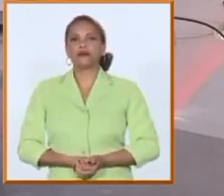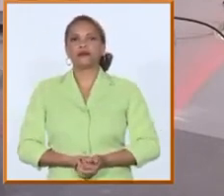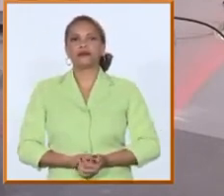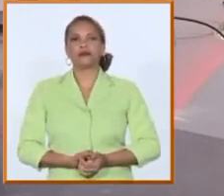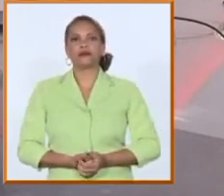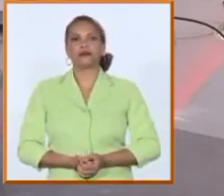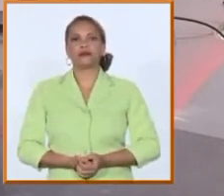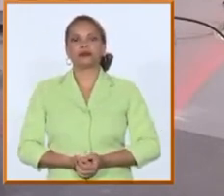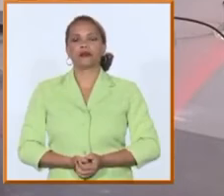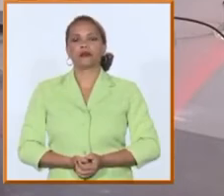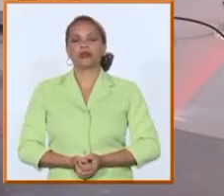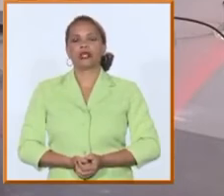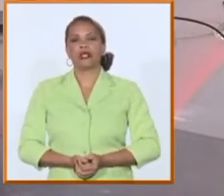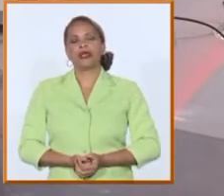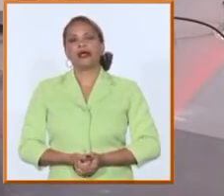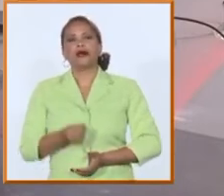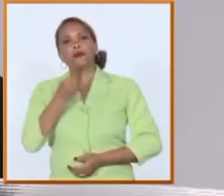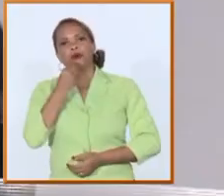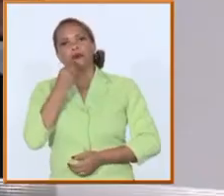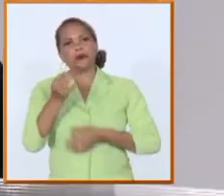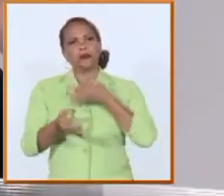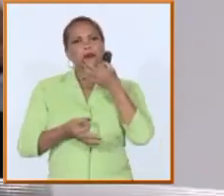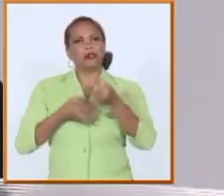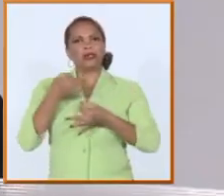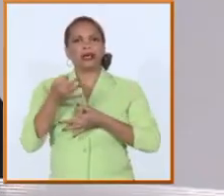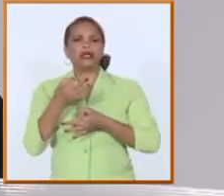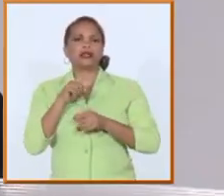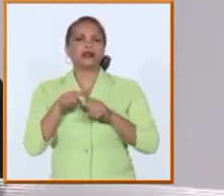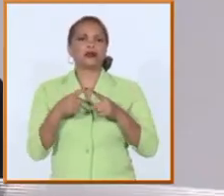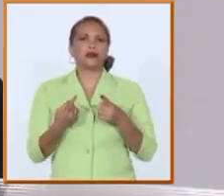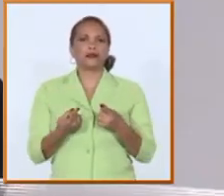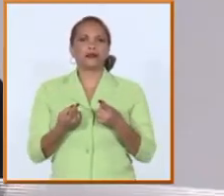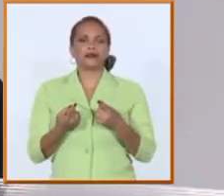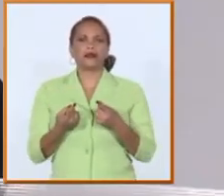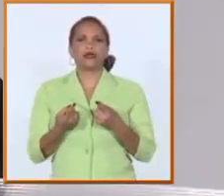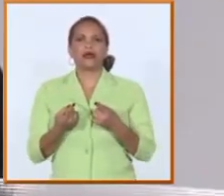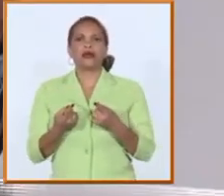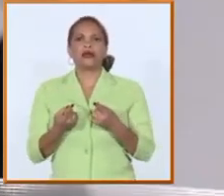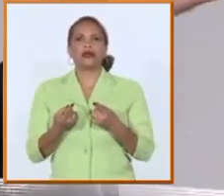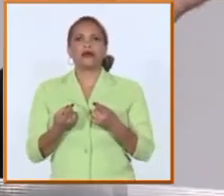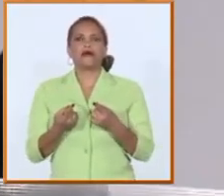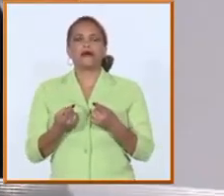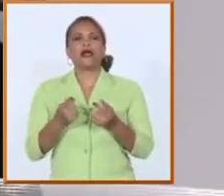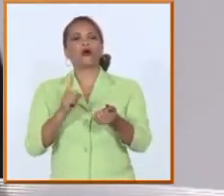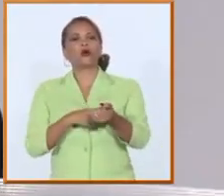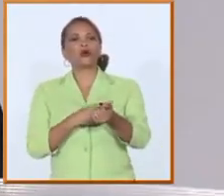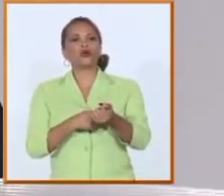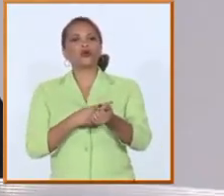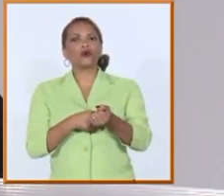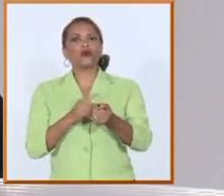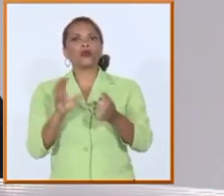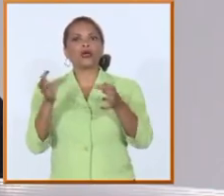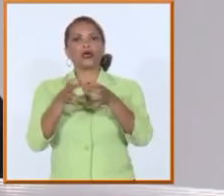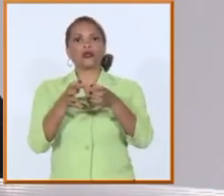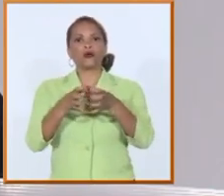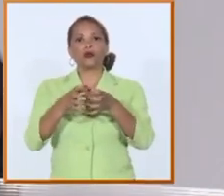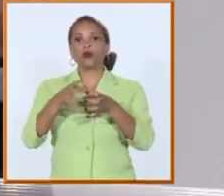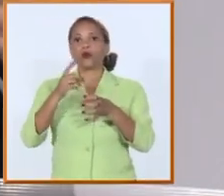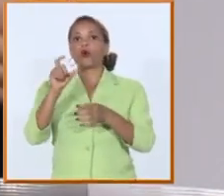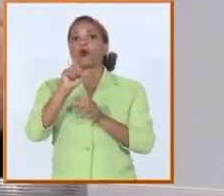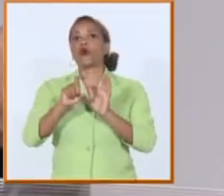podemos añadir por ejemplo que los ejercicios que habitualmente hace la Contraloría General de la República que